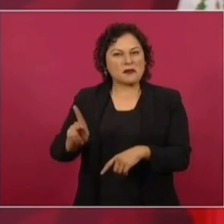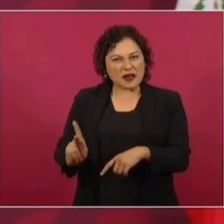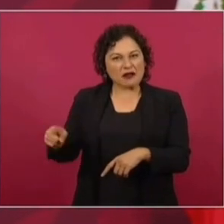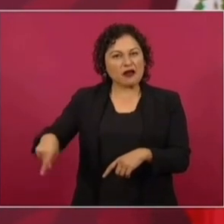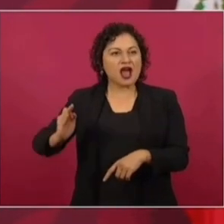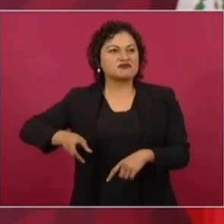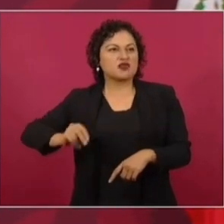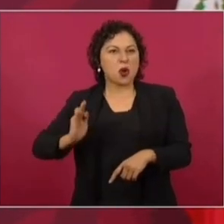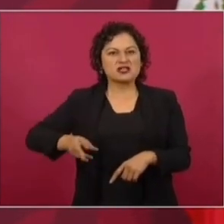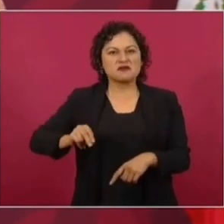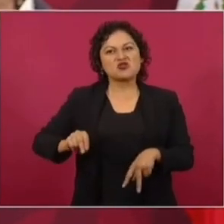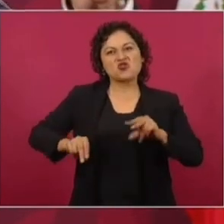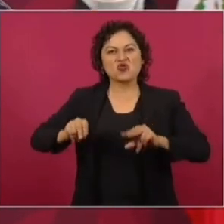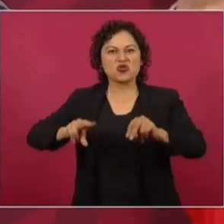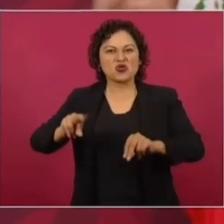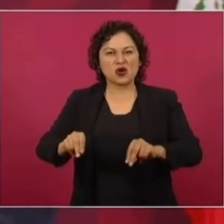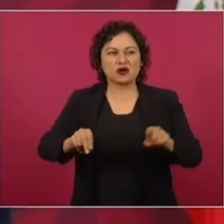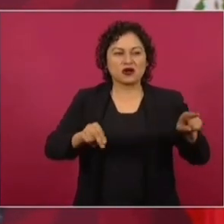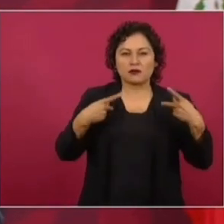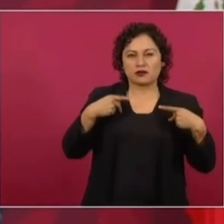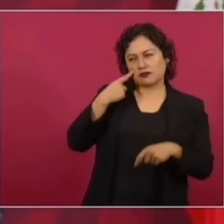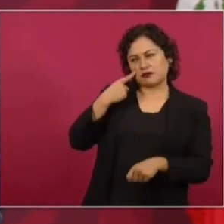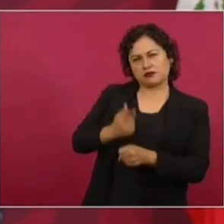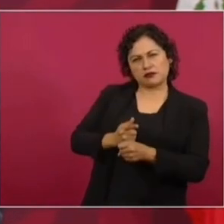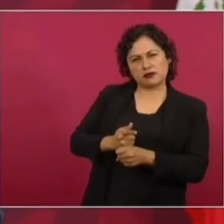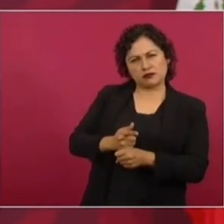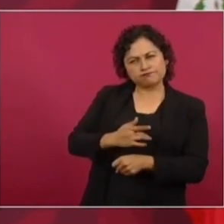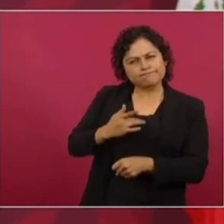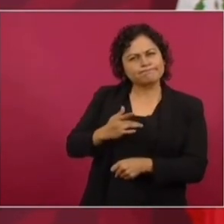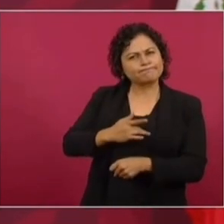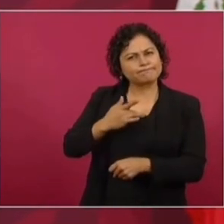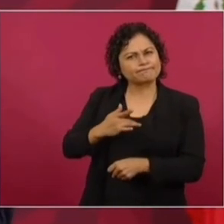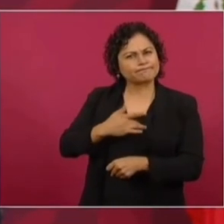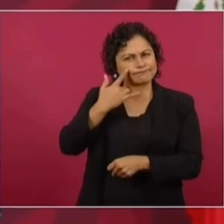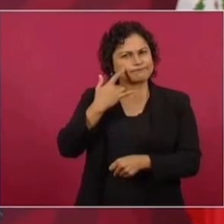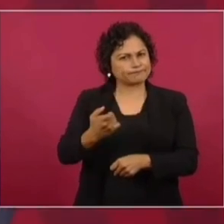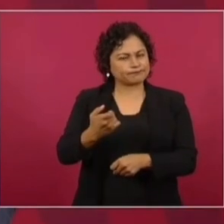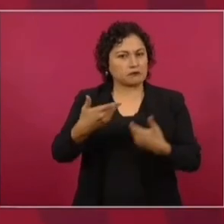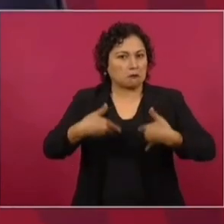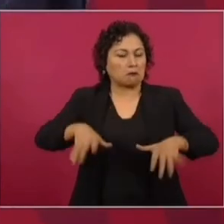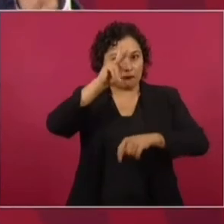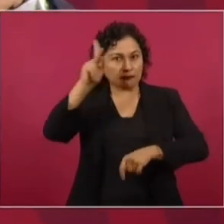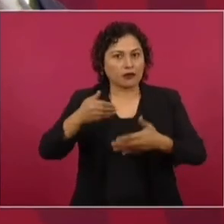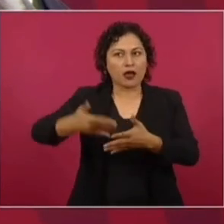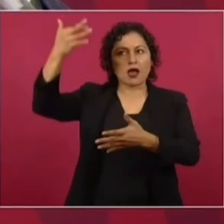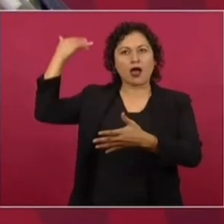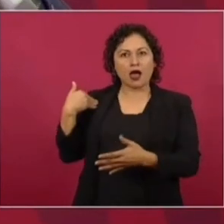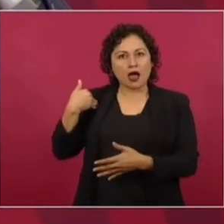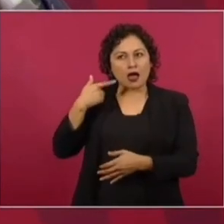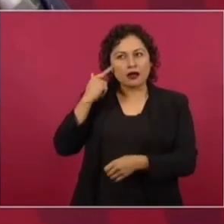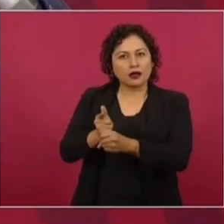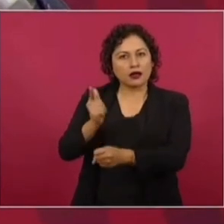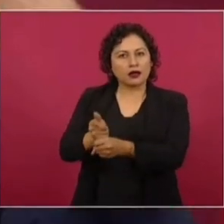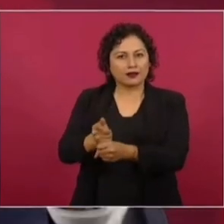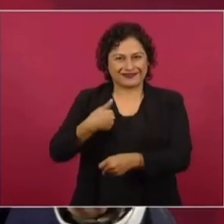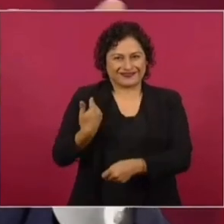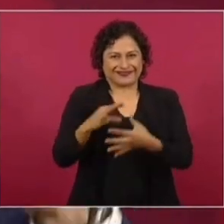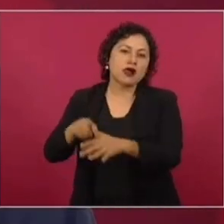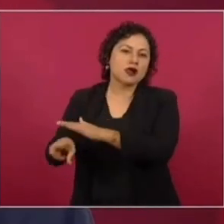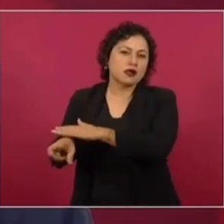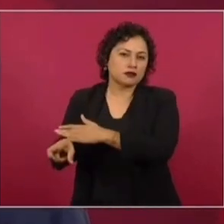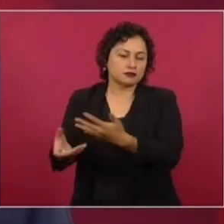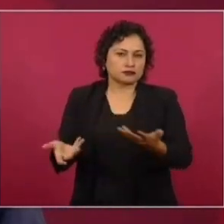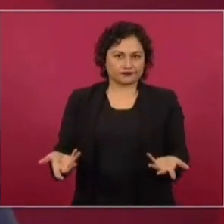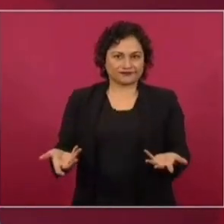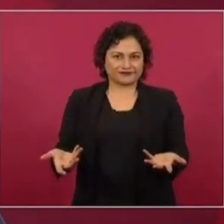sospechar. Más con los antecedentes que tenemos. Esto que mencionaba, que para sacar la reforma energética recibieron dinero.